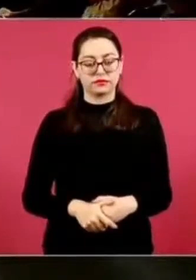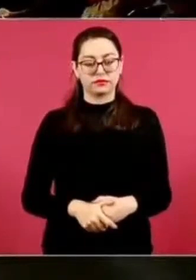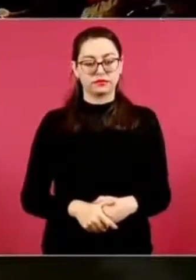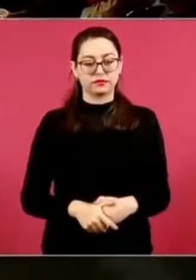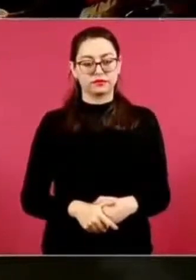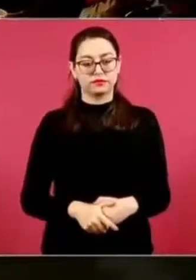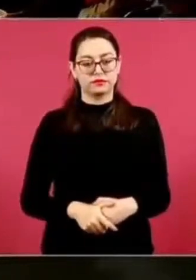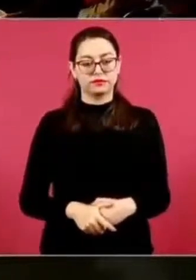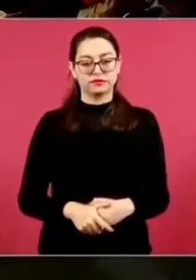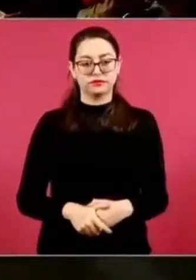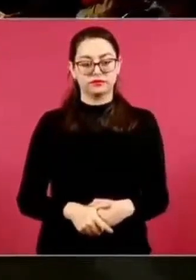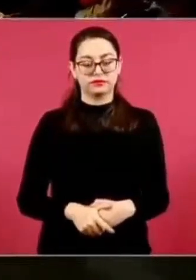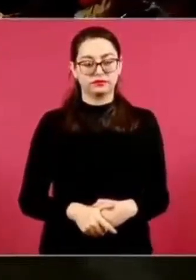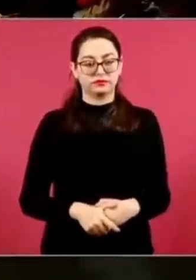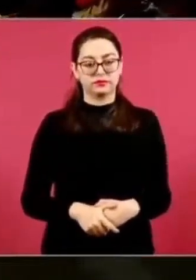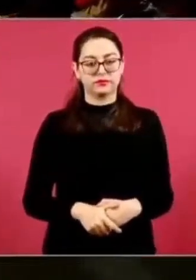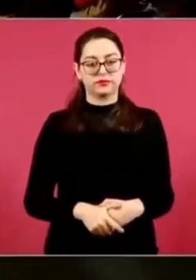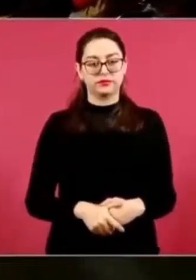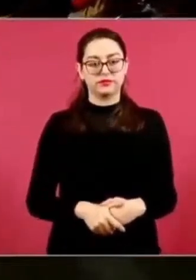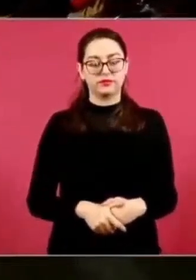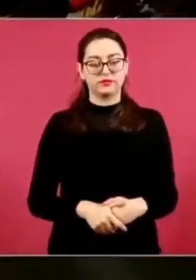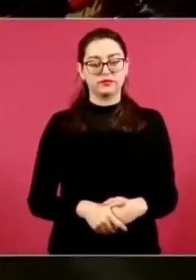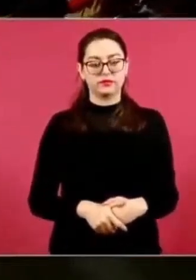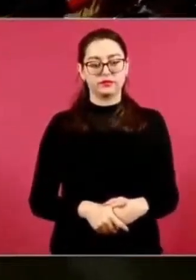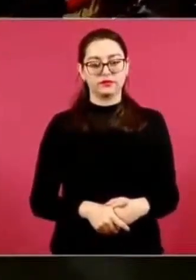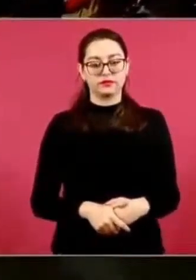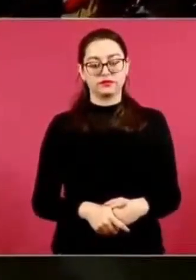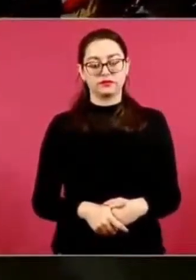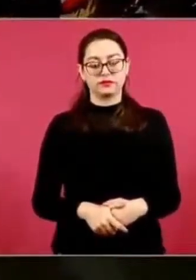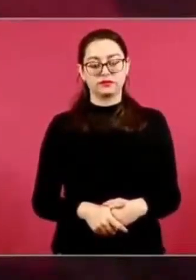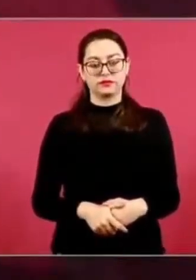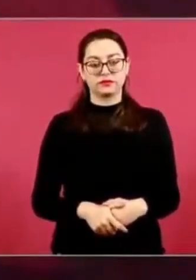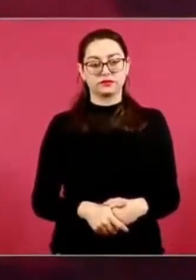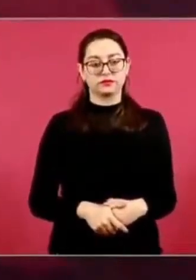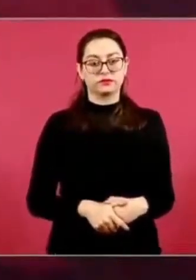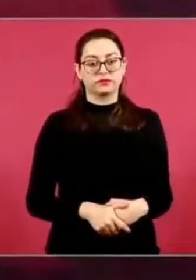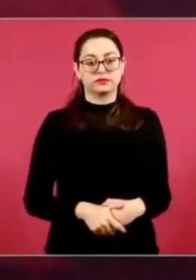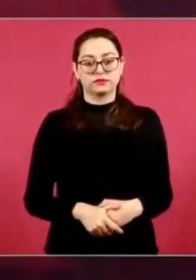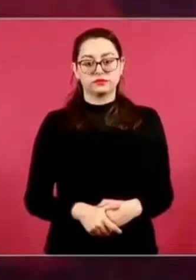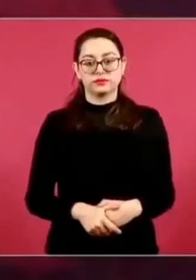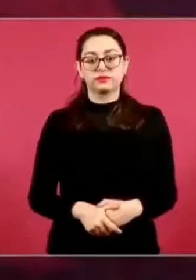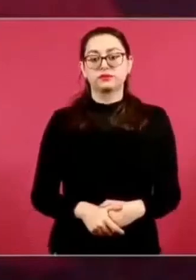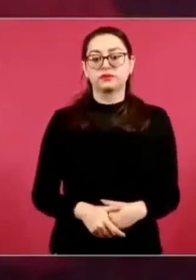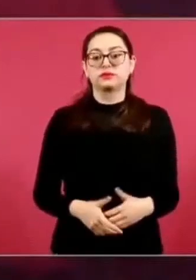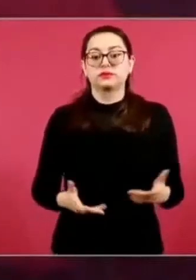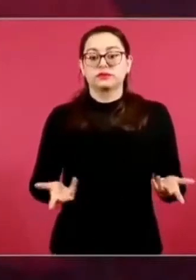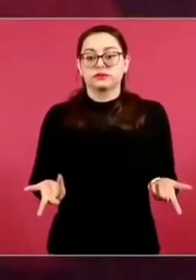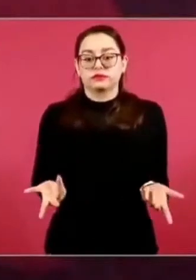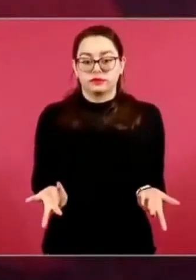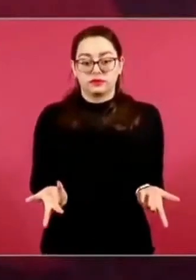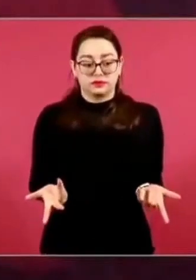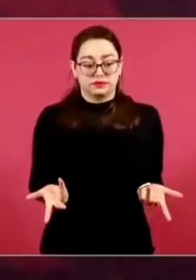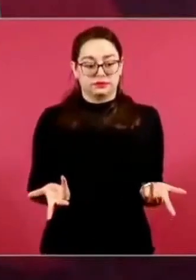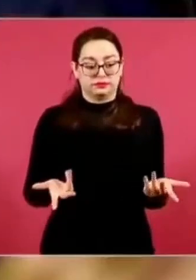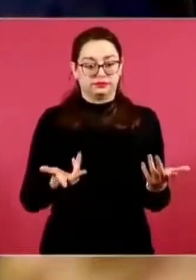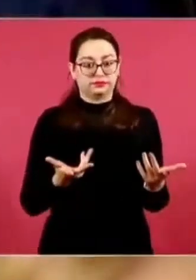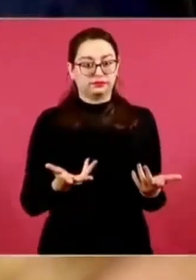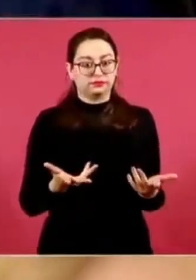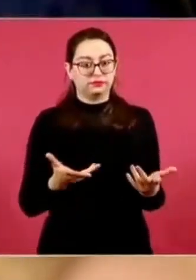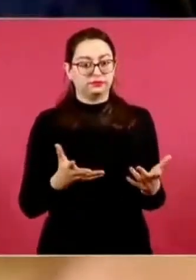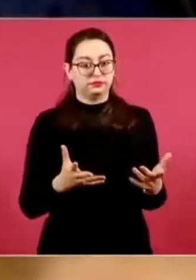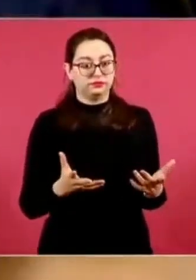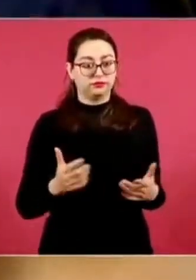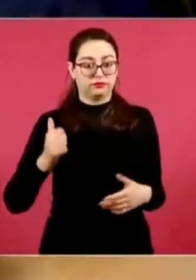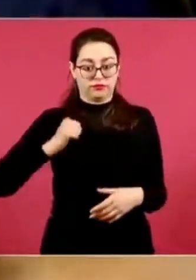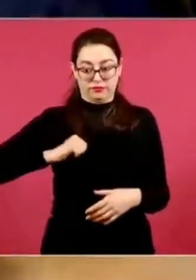los promovieron los cambios en beneficio de campesinos,